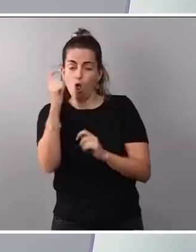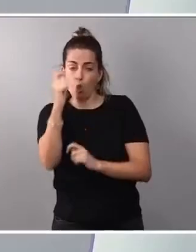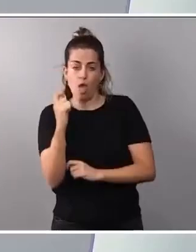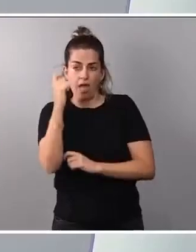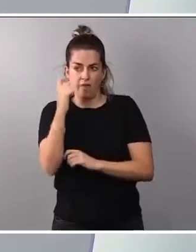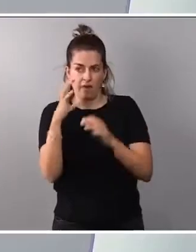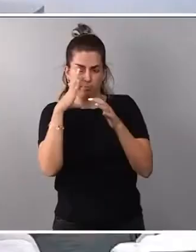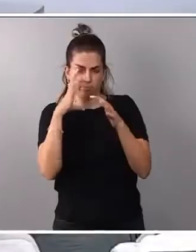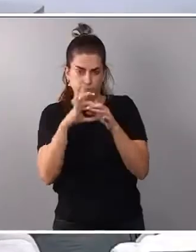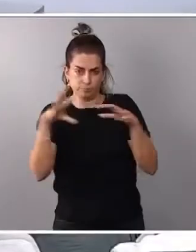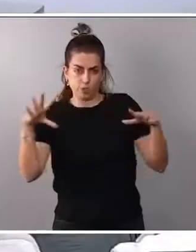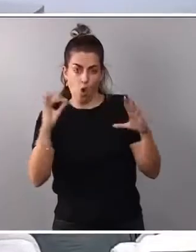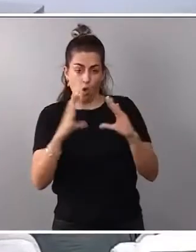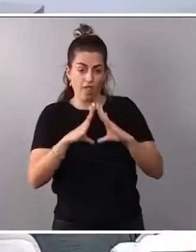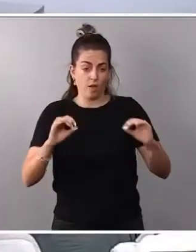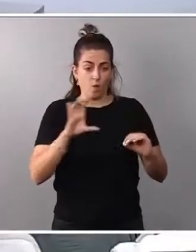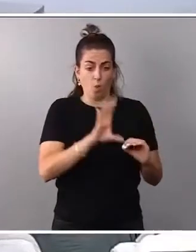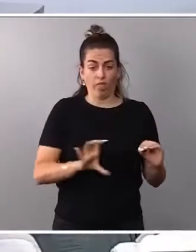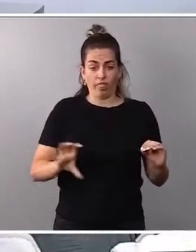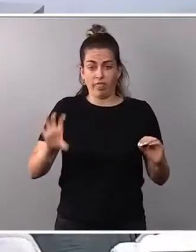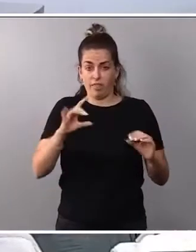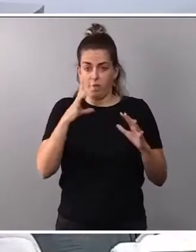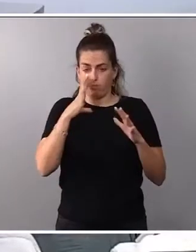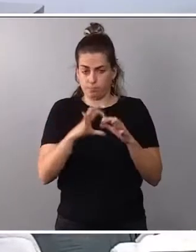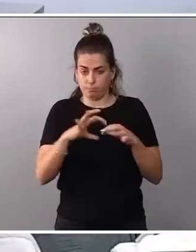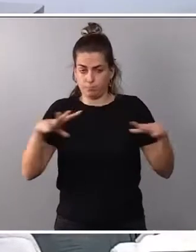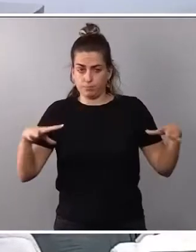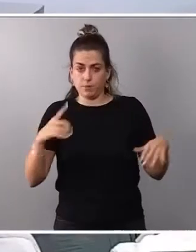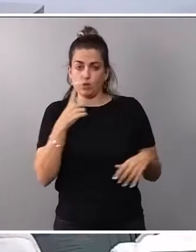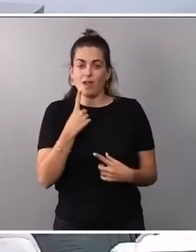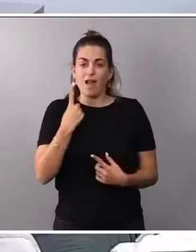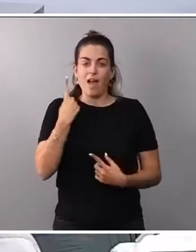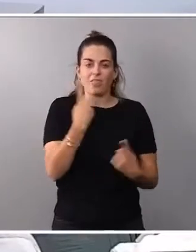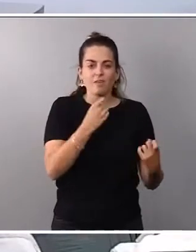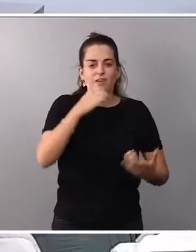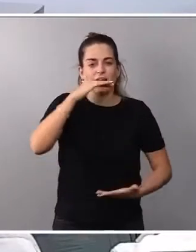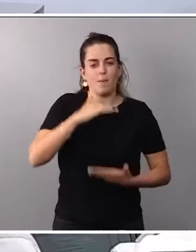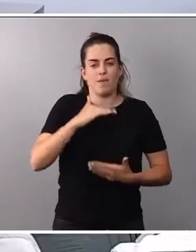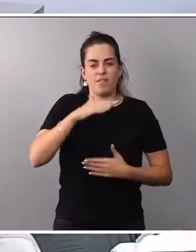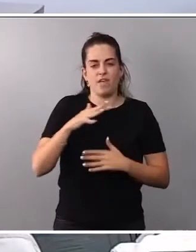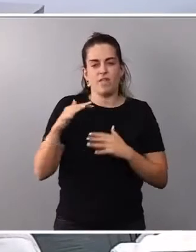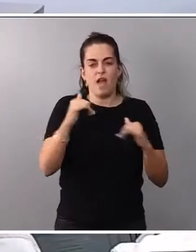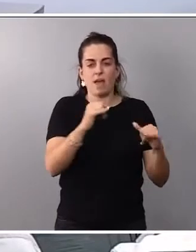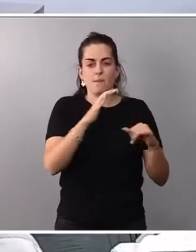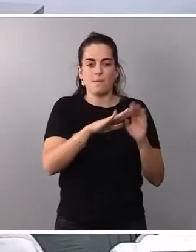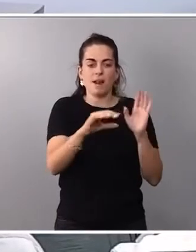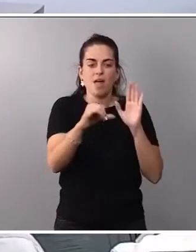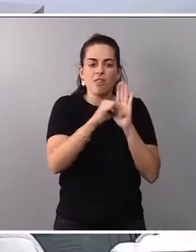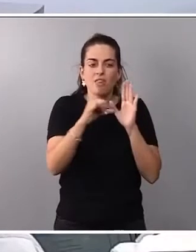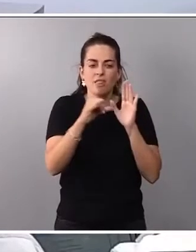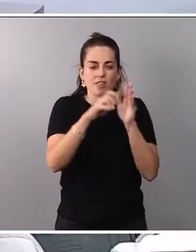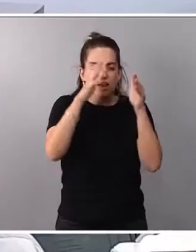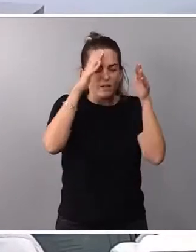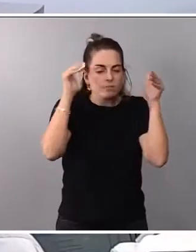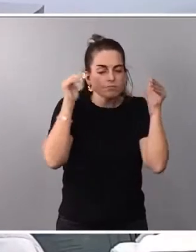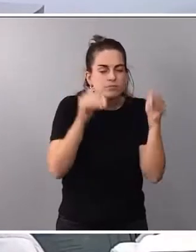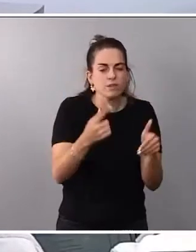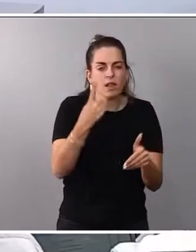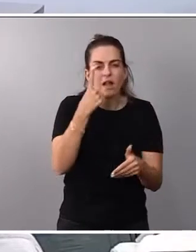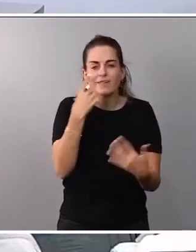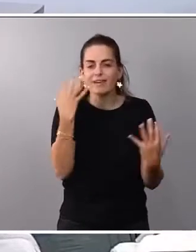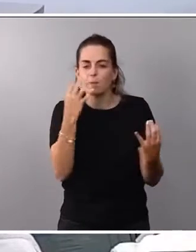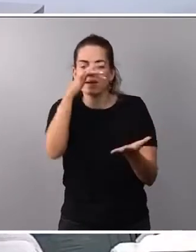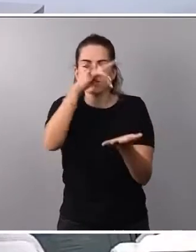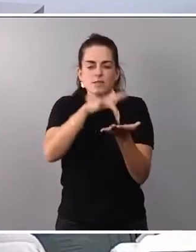Por tanto, se trata de que seamos capaces de interlocutar desde lo más próximo, a modo, insisto, de contratos,